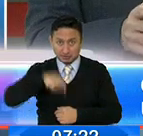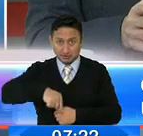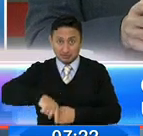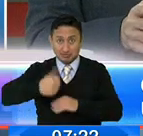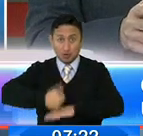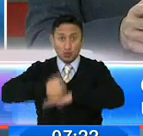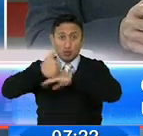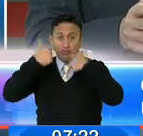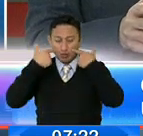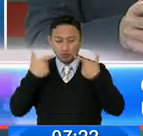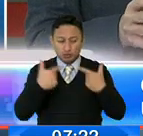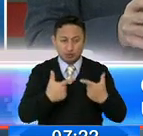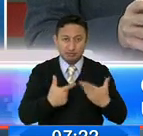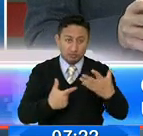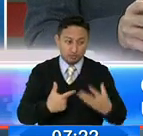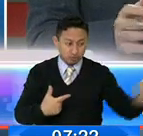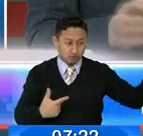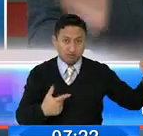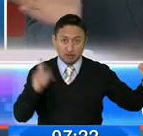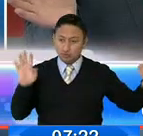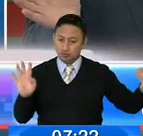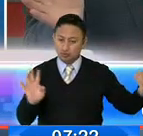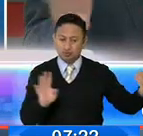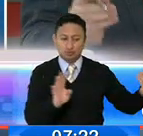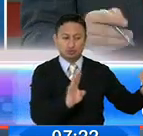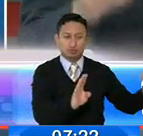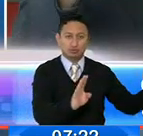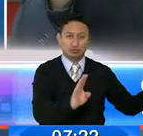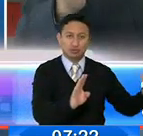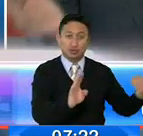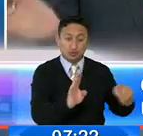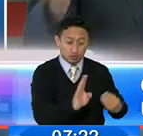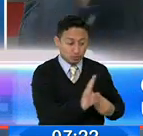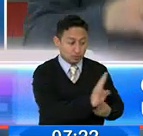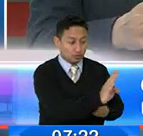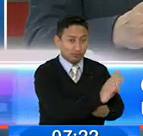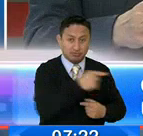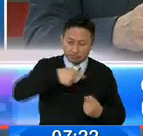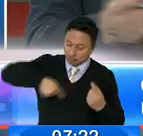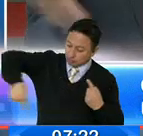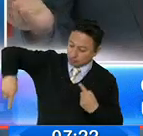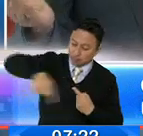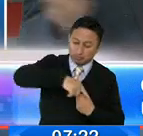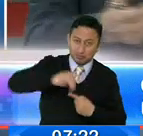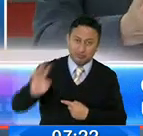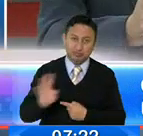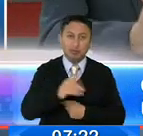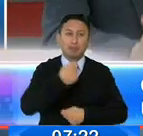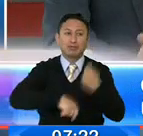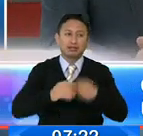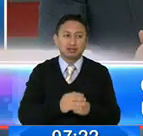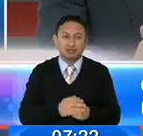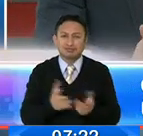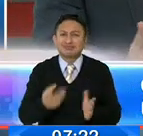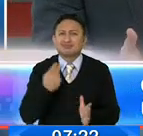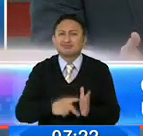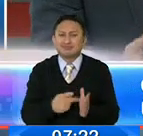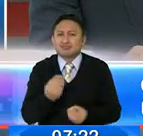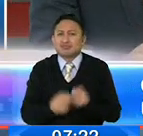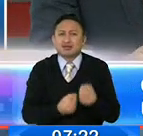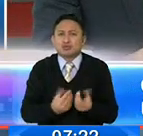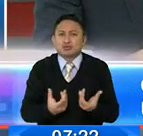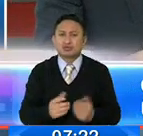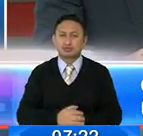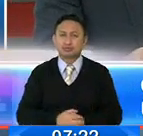ejercen controles, pero cuando van llegando se esconden. Se van, salen. ¿Qué hacer con esta problemática? Bueno,